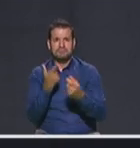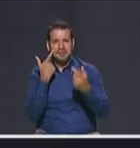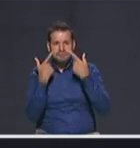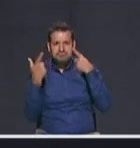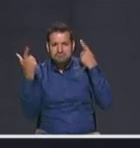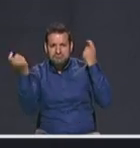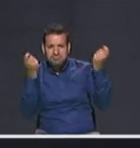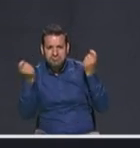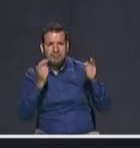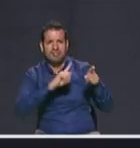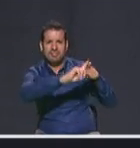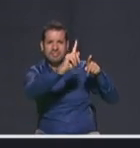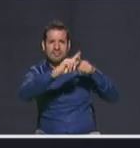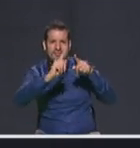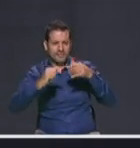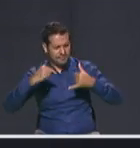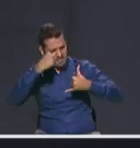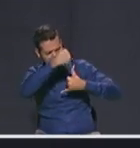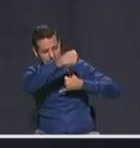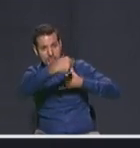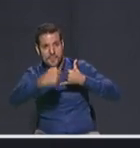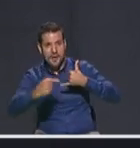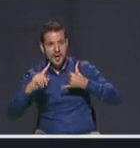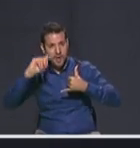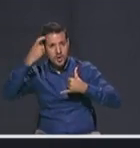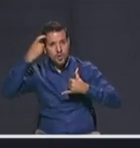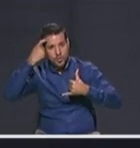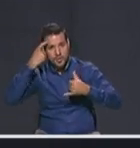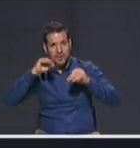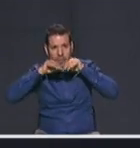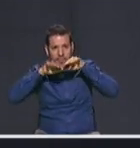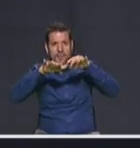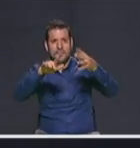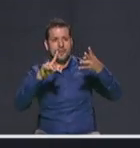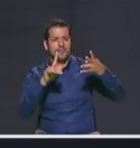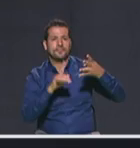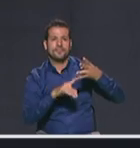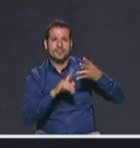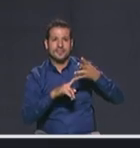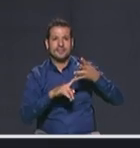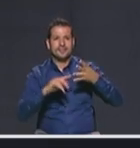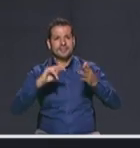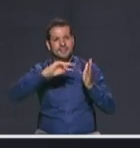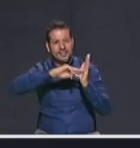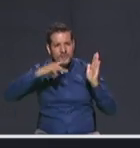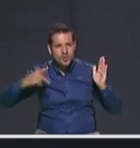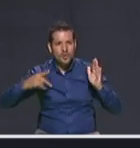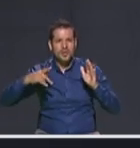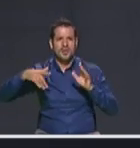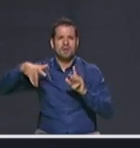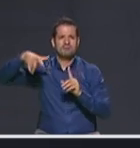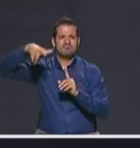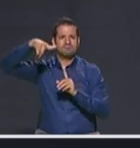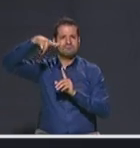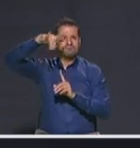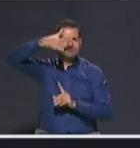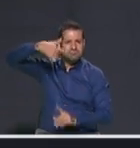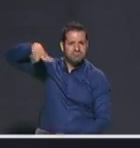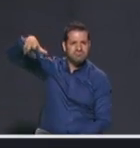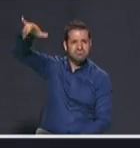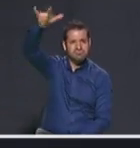en diferentes regiones y que el gobierno nacional está promoviendo. Y la tecnología, drones, cámaras en todos los barrios,